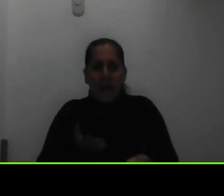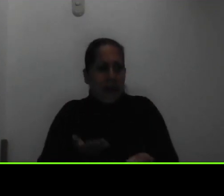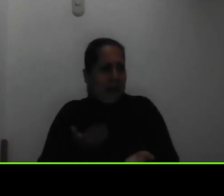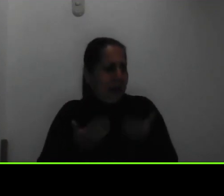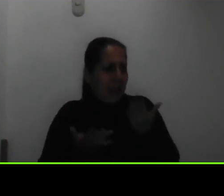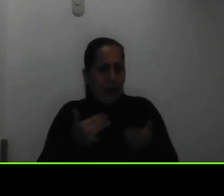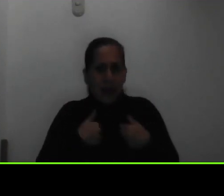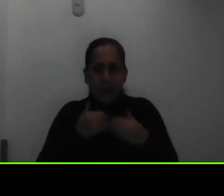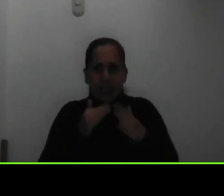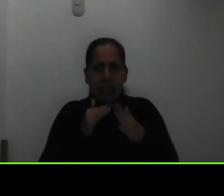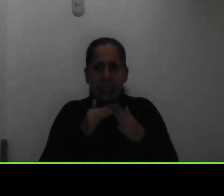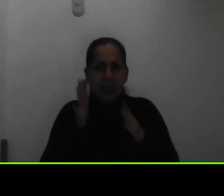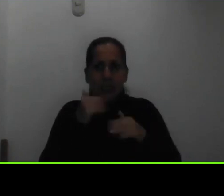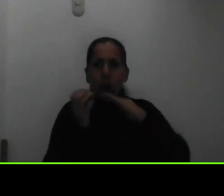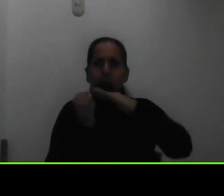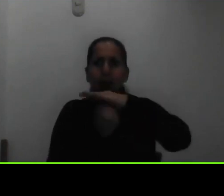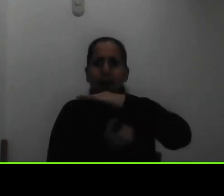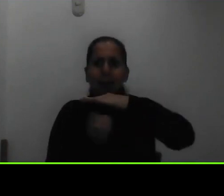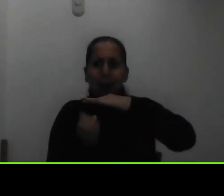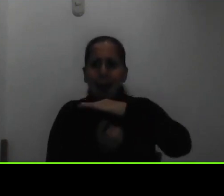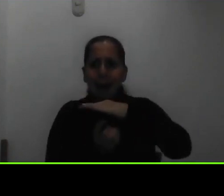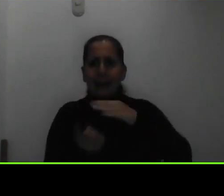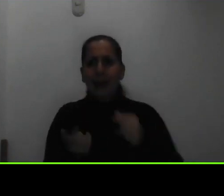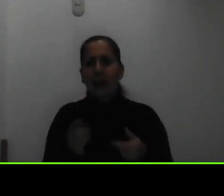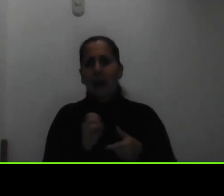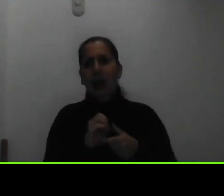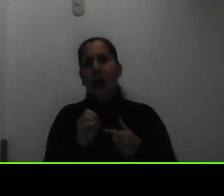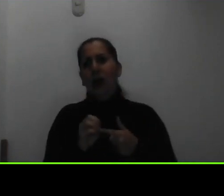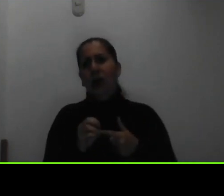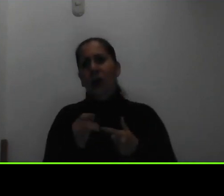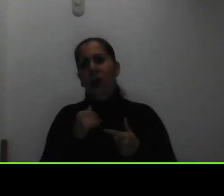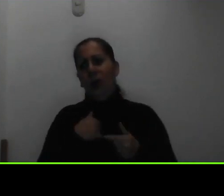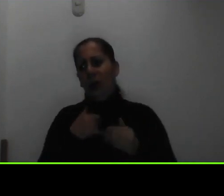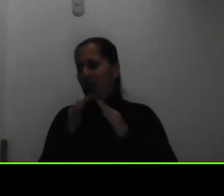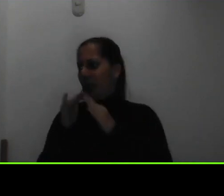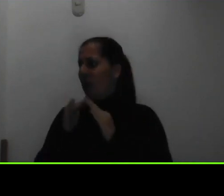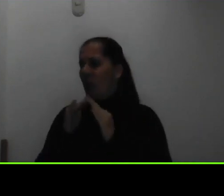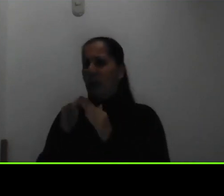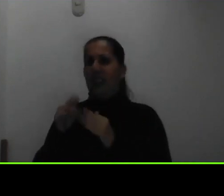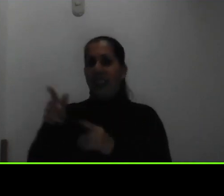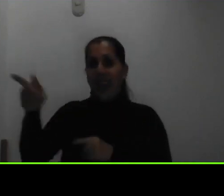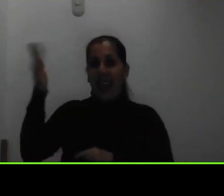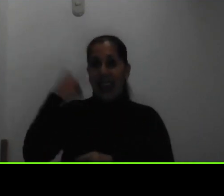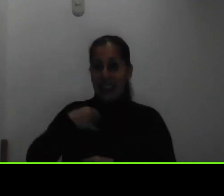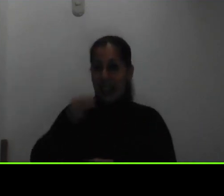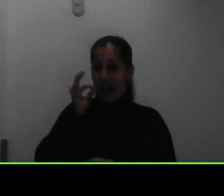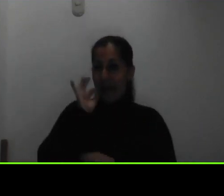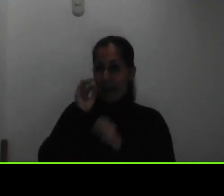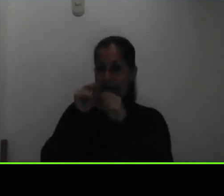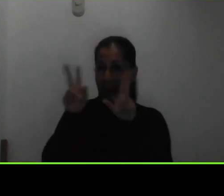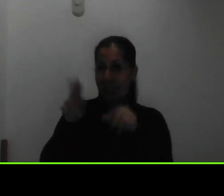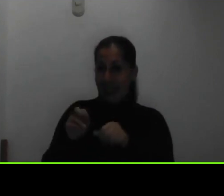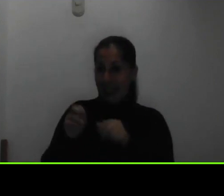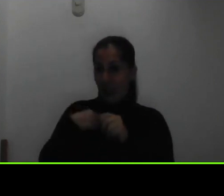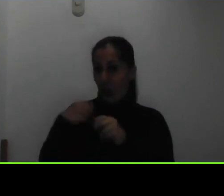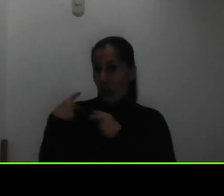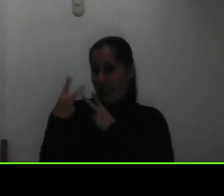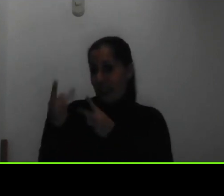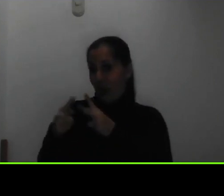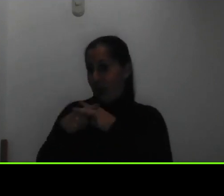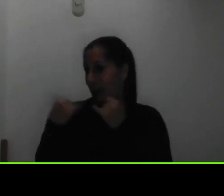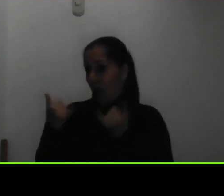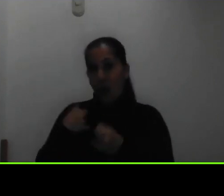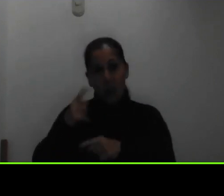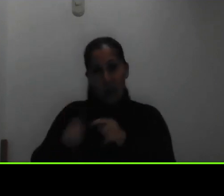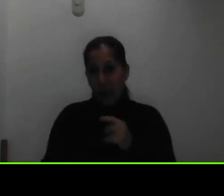no hay escáner o si en mi comunidad había un café internet o había un vecino que me lo prestaba es